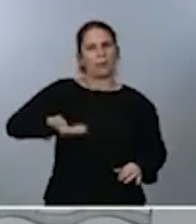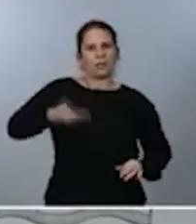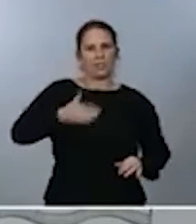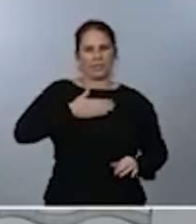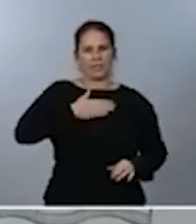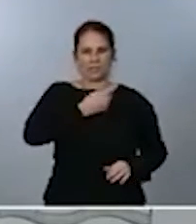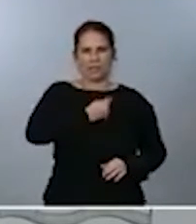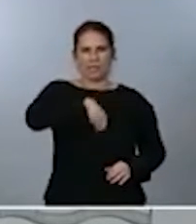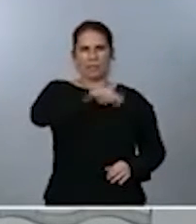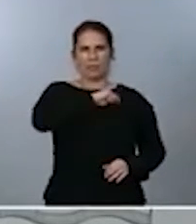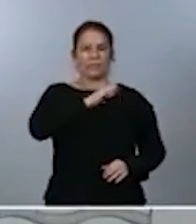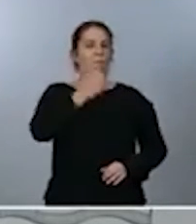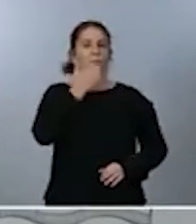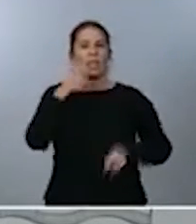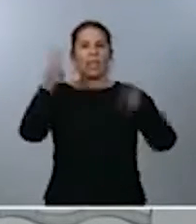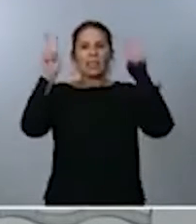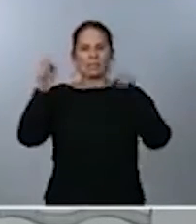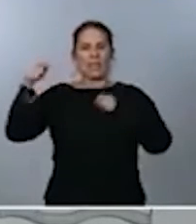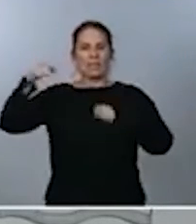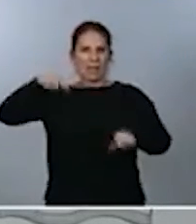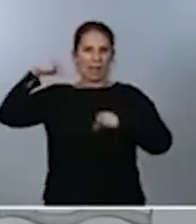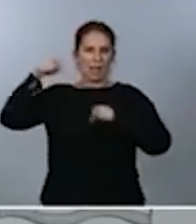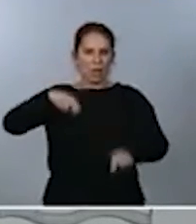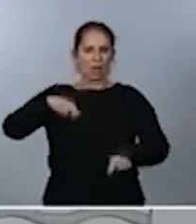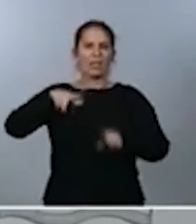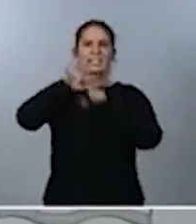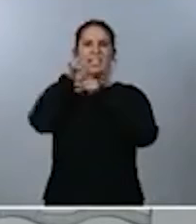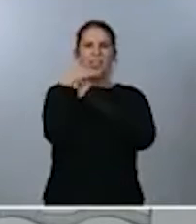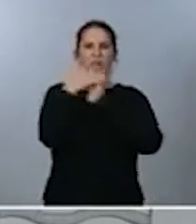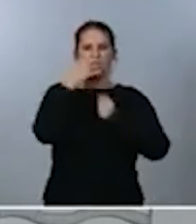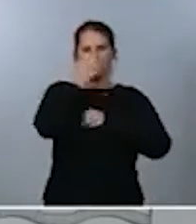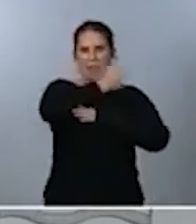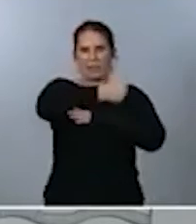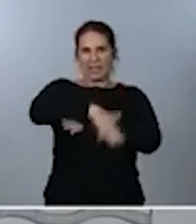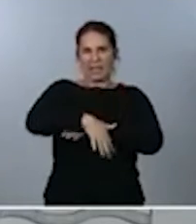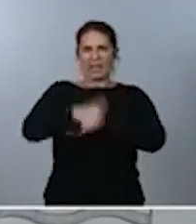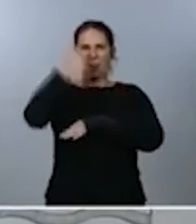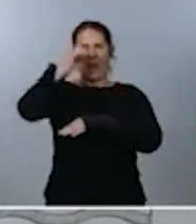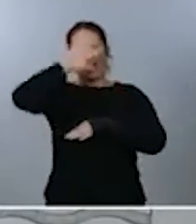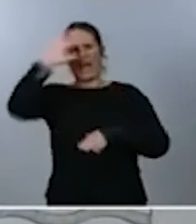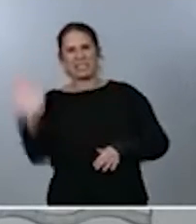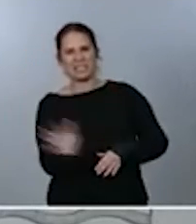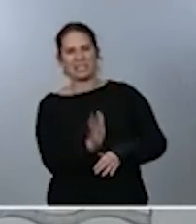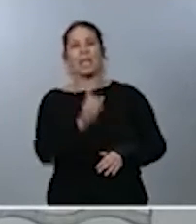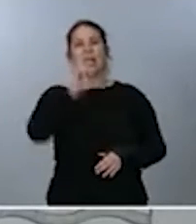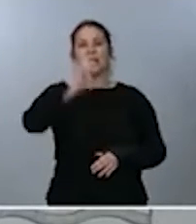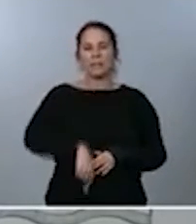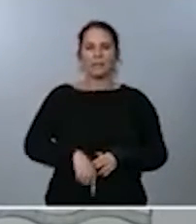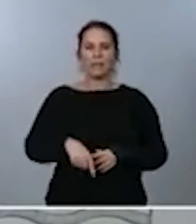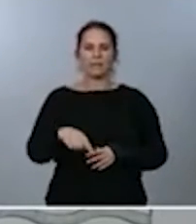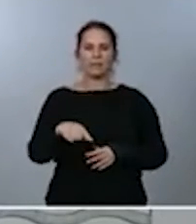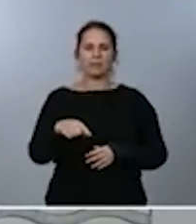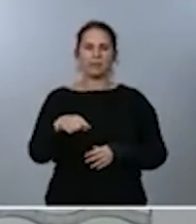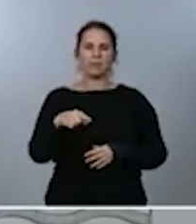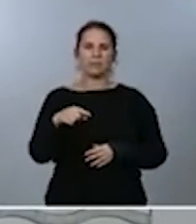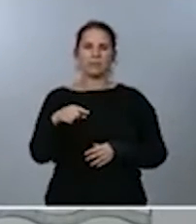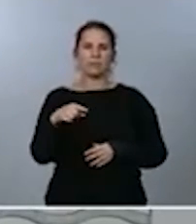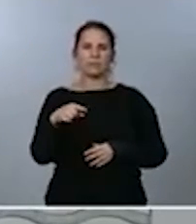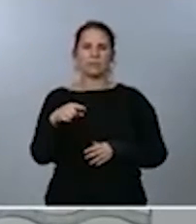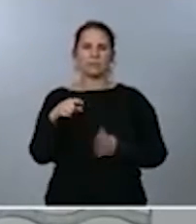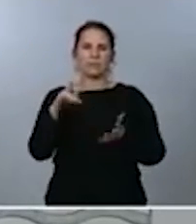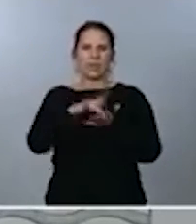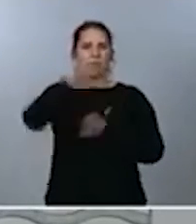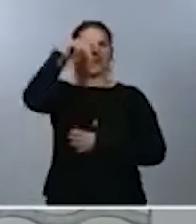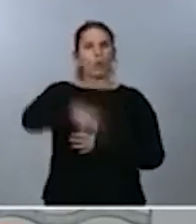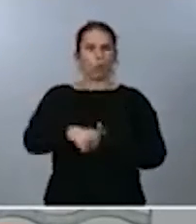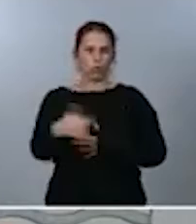tema de la inmigración, la situación en el Mediterráneo Oriental o las relaciones con la vecindad sur, asuntos